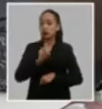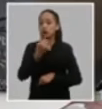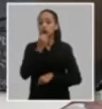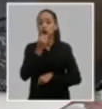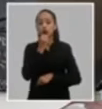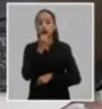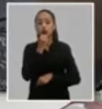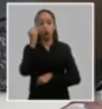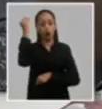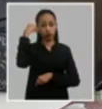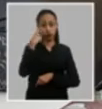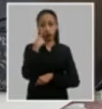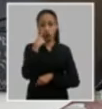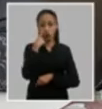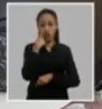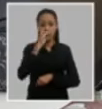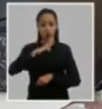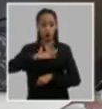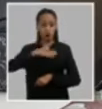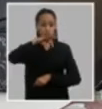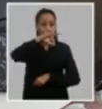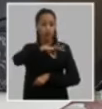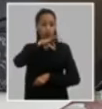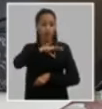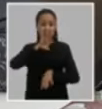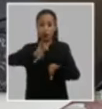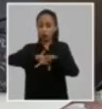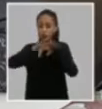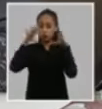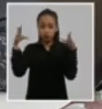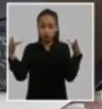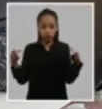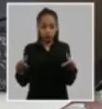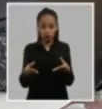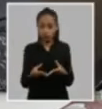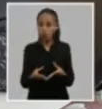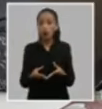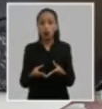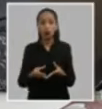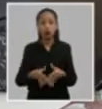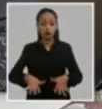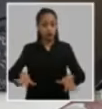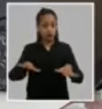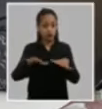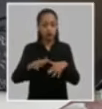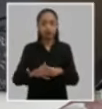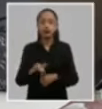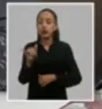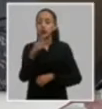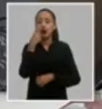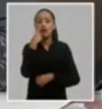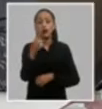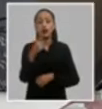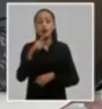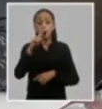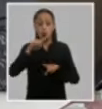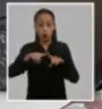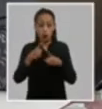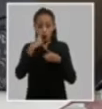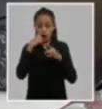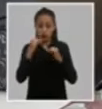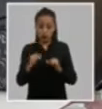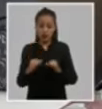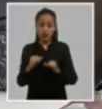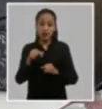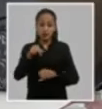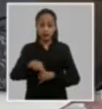conocer con nuestros compañeros delegados todo cuanto aconteció y también ver por las noticias a partir de la